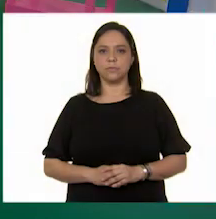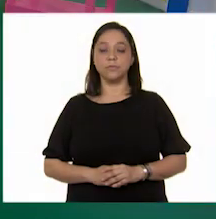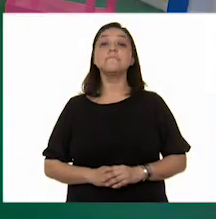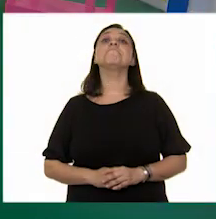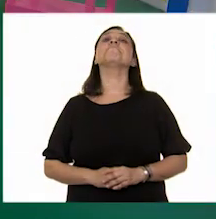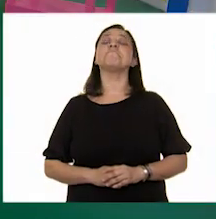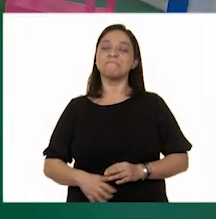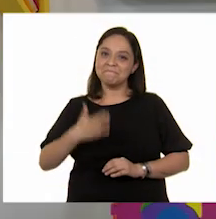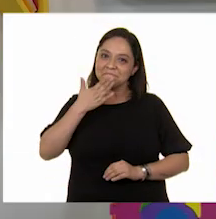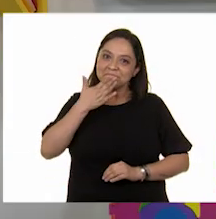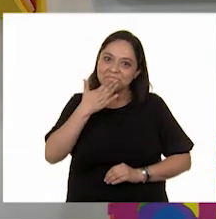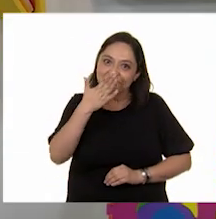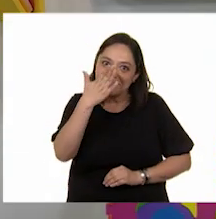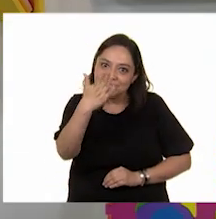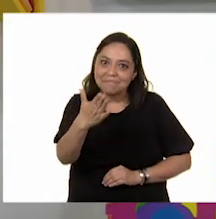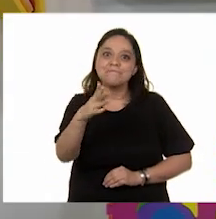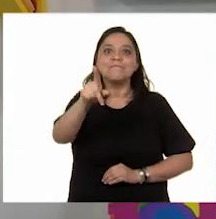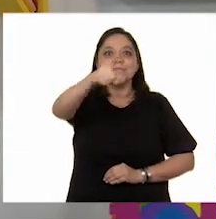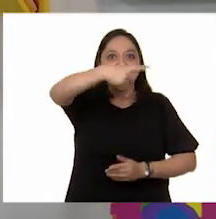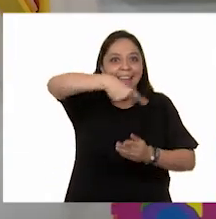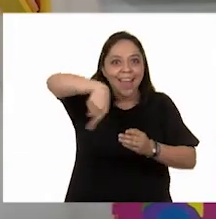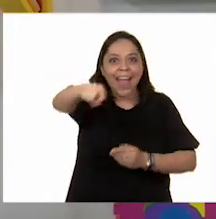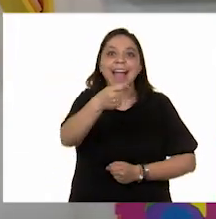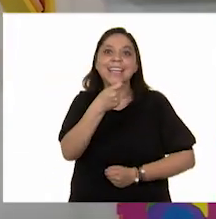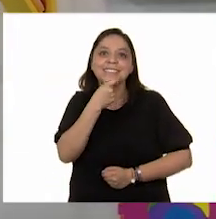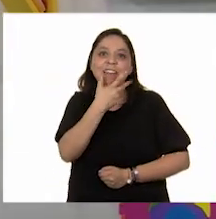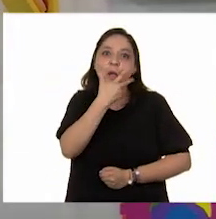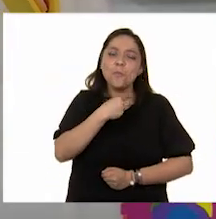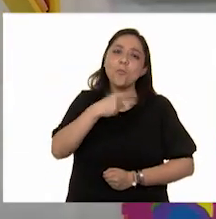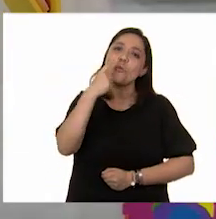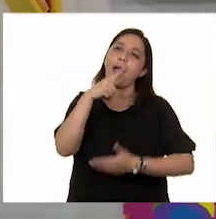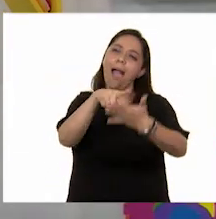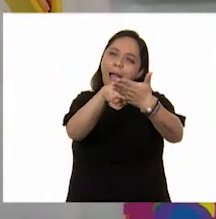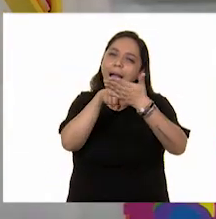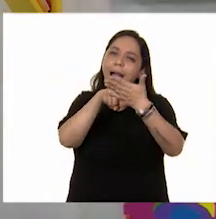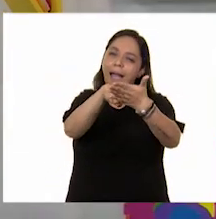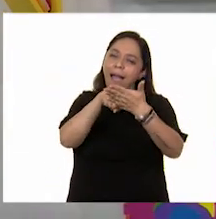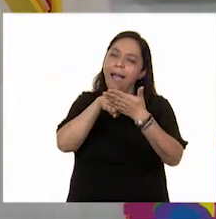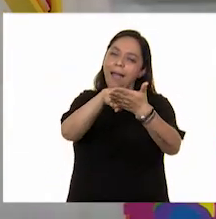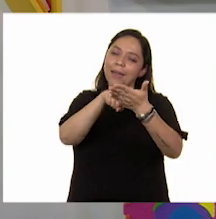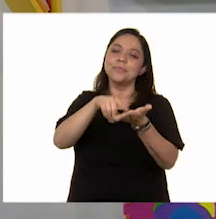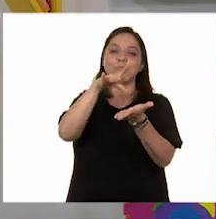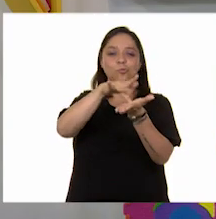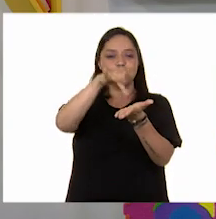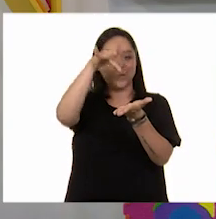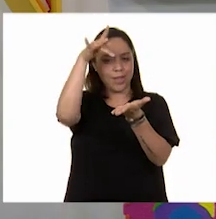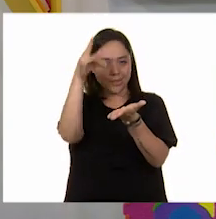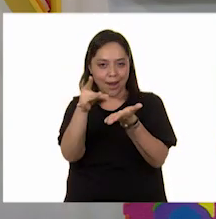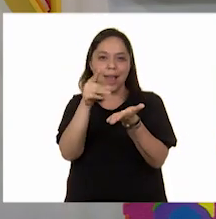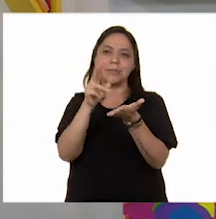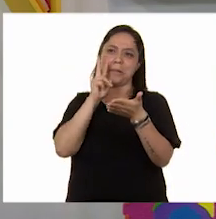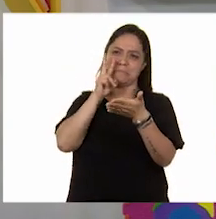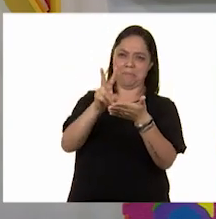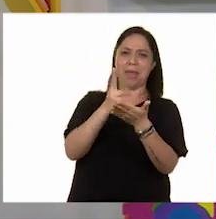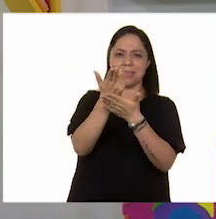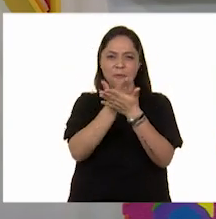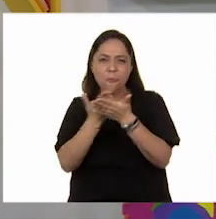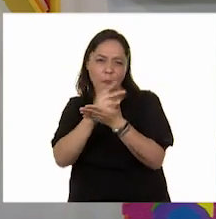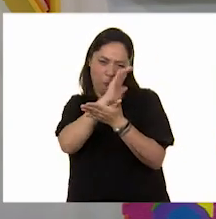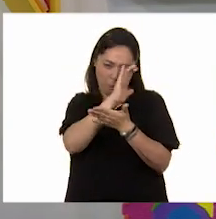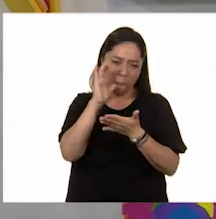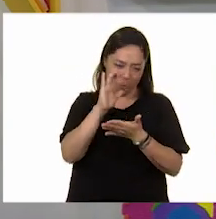Bien, muchas gracias a las niñas y a los niños por Por compartirnos sus acciones a través de estos dibujos y fotografías.